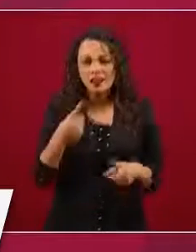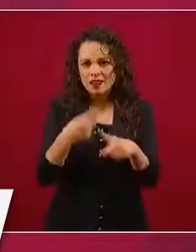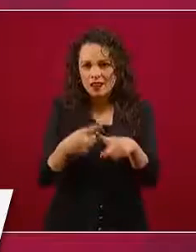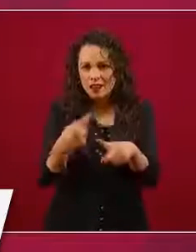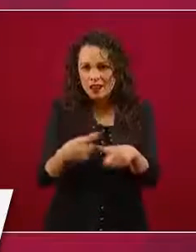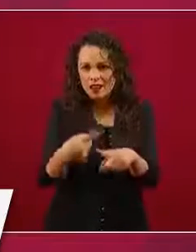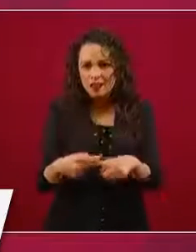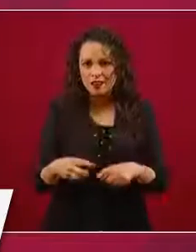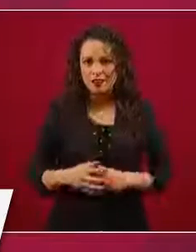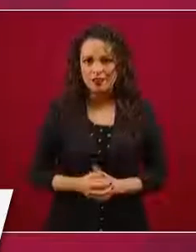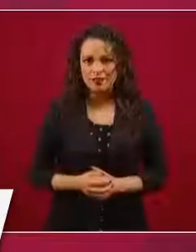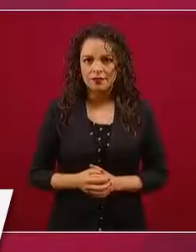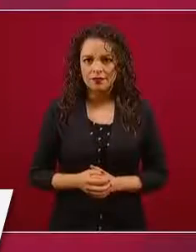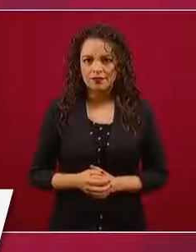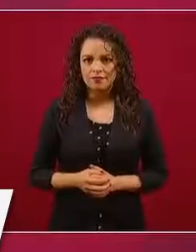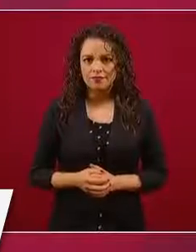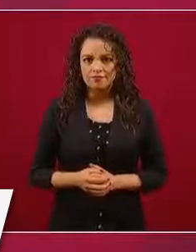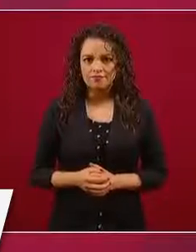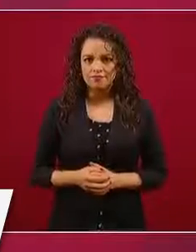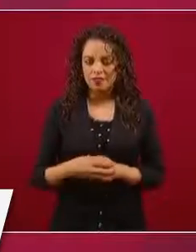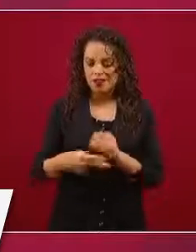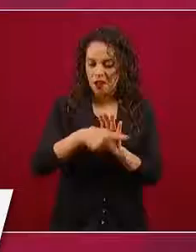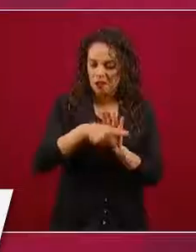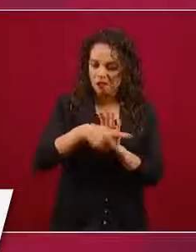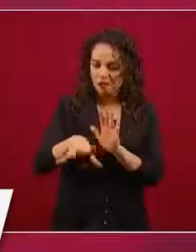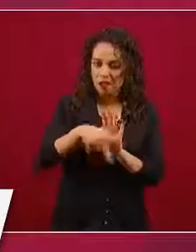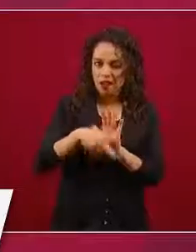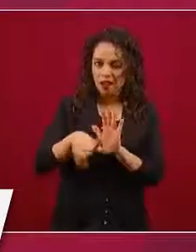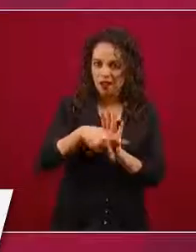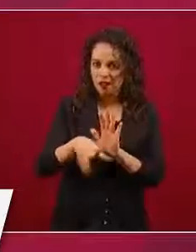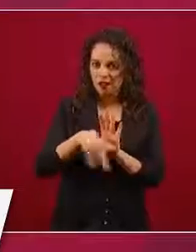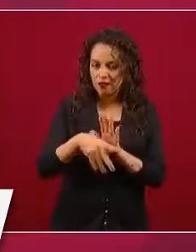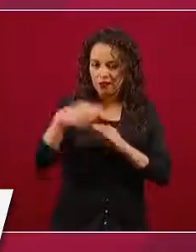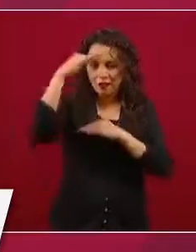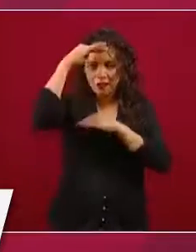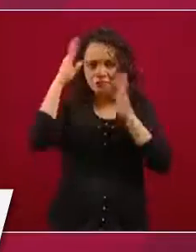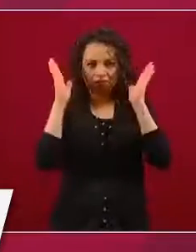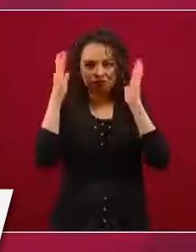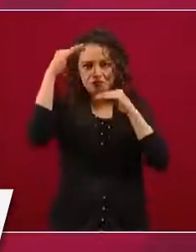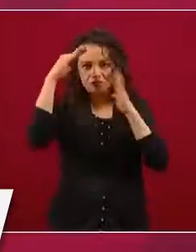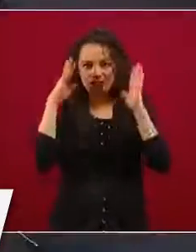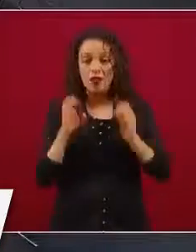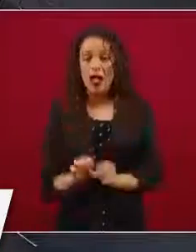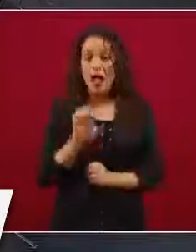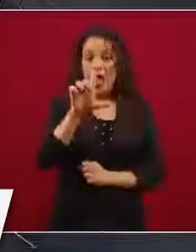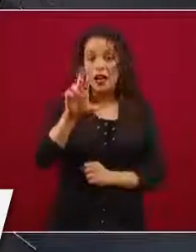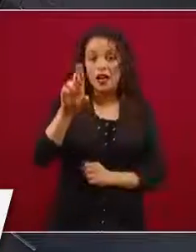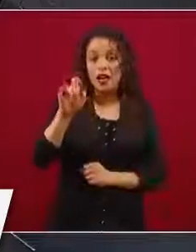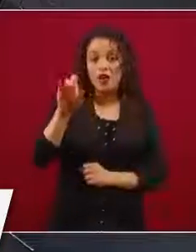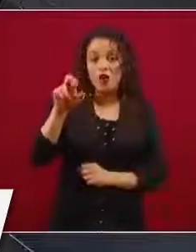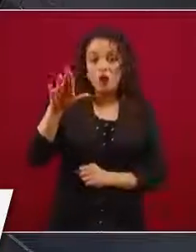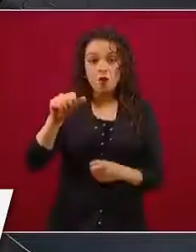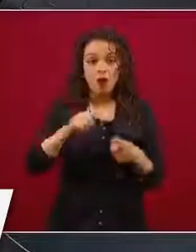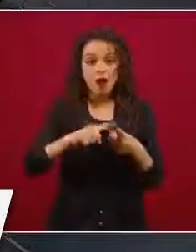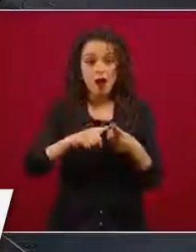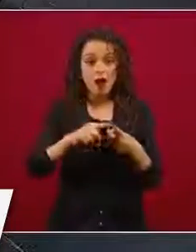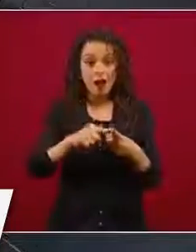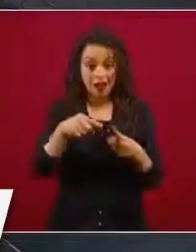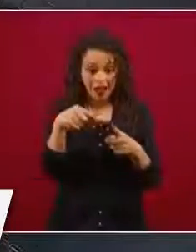Los periódicos conservadores, Reforma era uno de los principales impulsadores de esto.